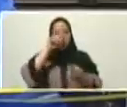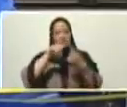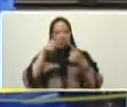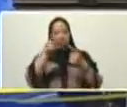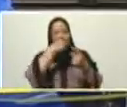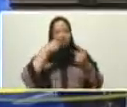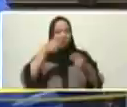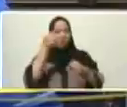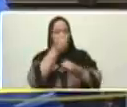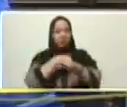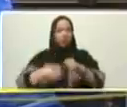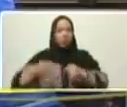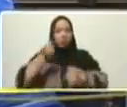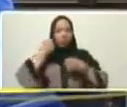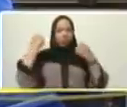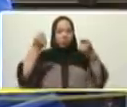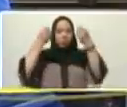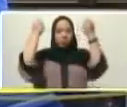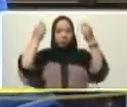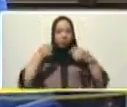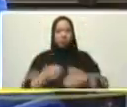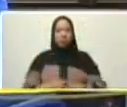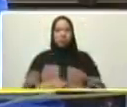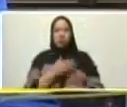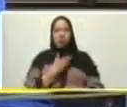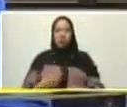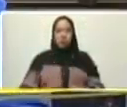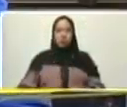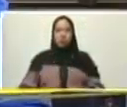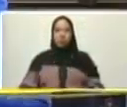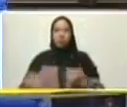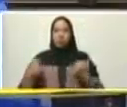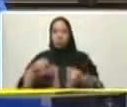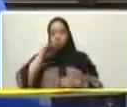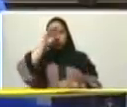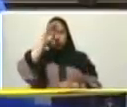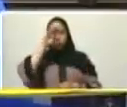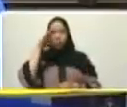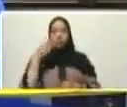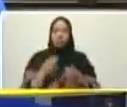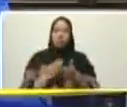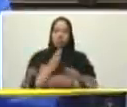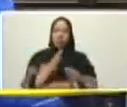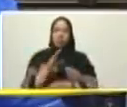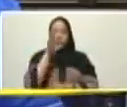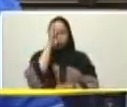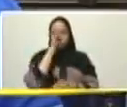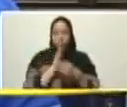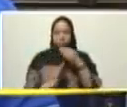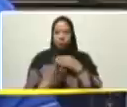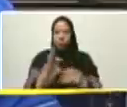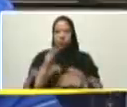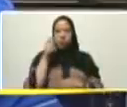la vida en la historia en el presente en el futuro siempre confiado en el pueblo